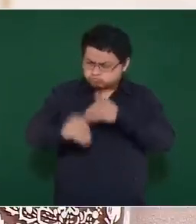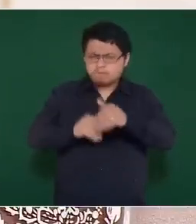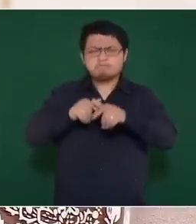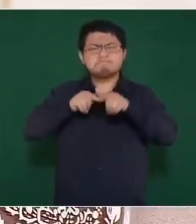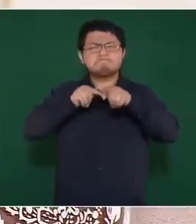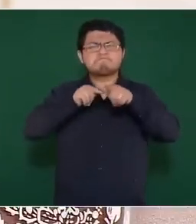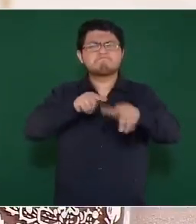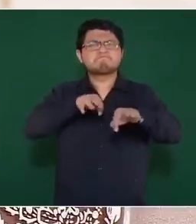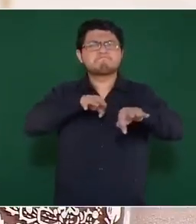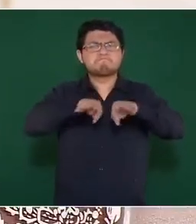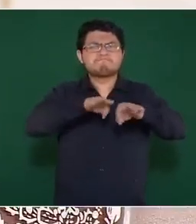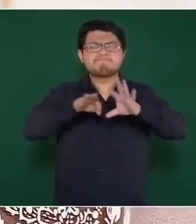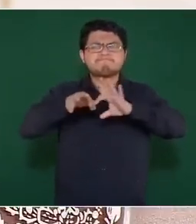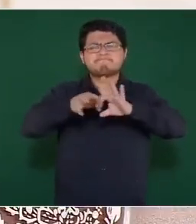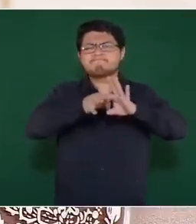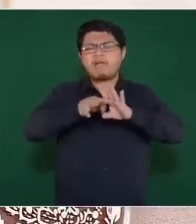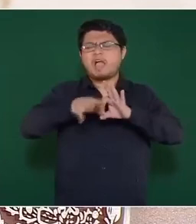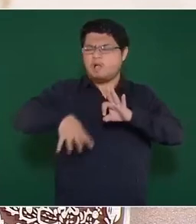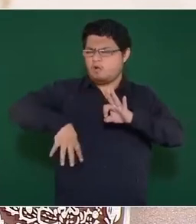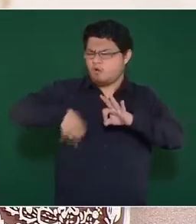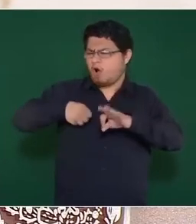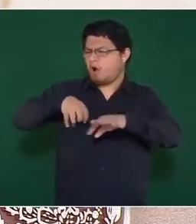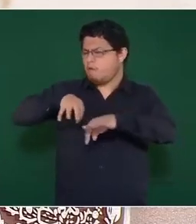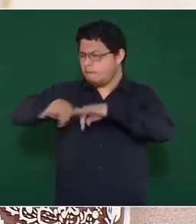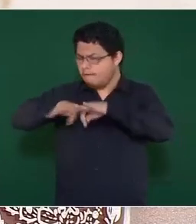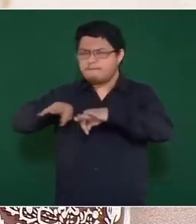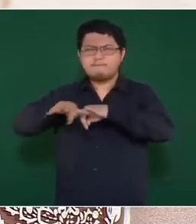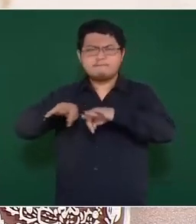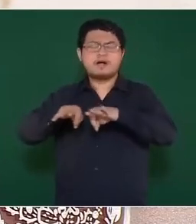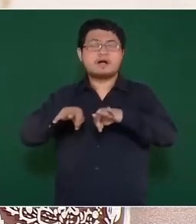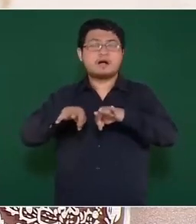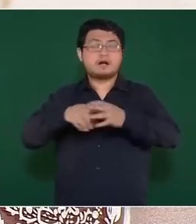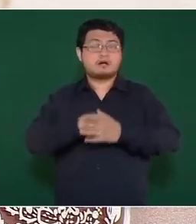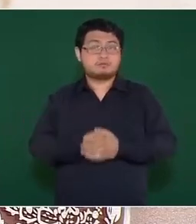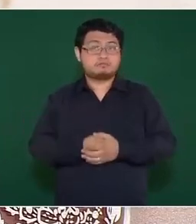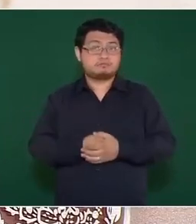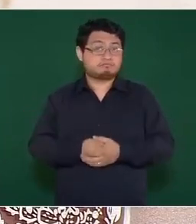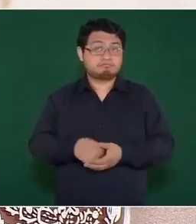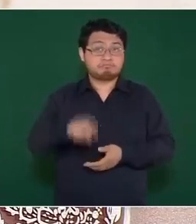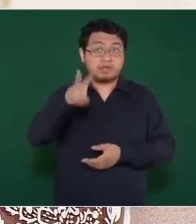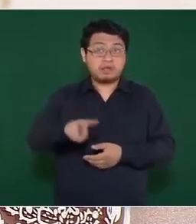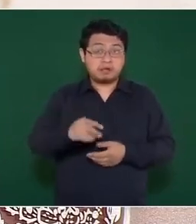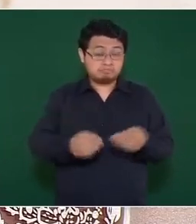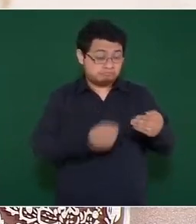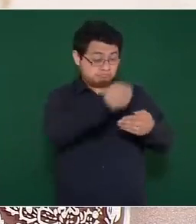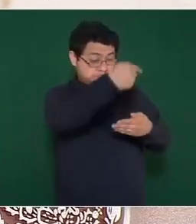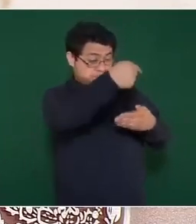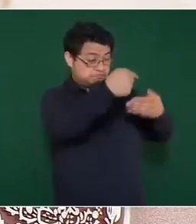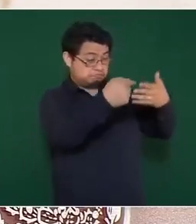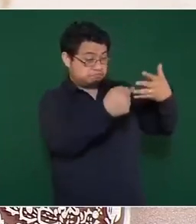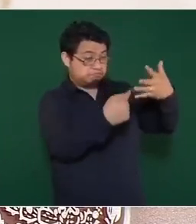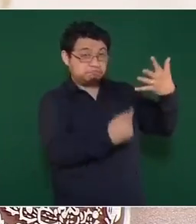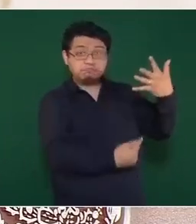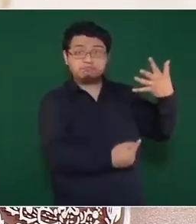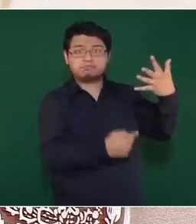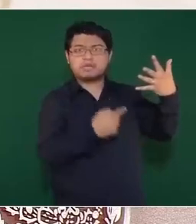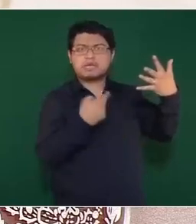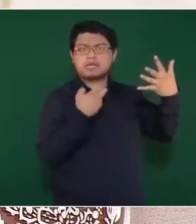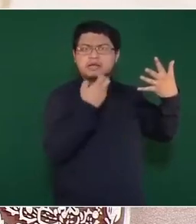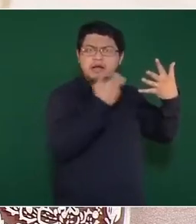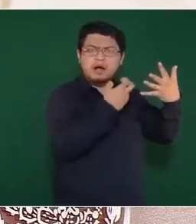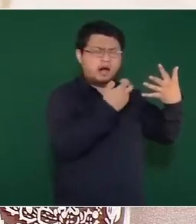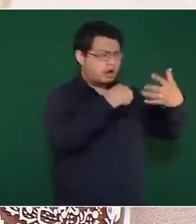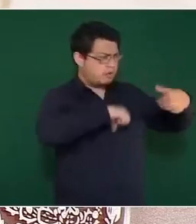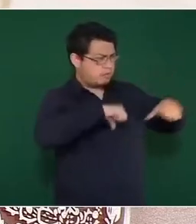delirio. Digo que no pueden haber estas acciones tan poderosas